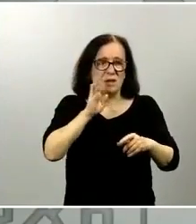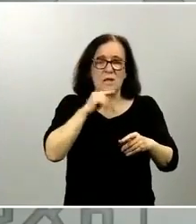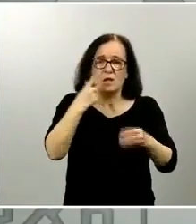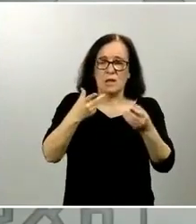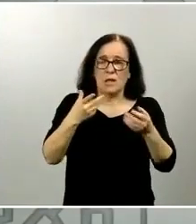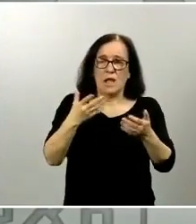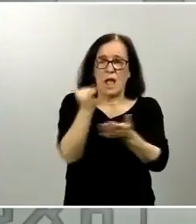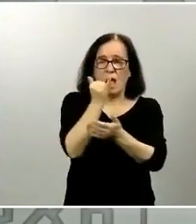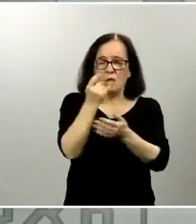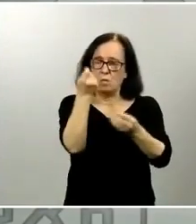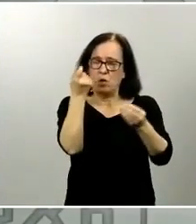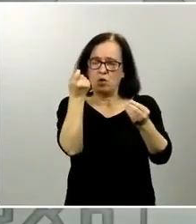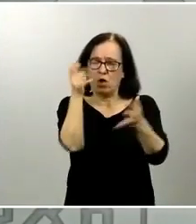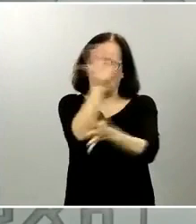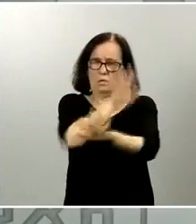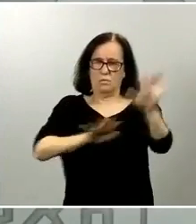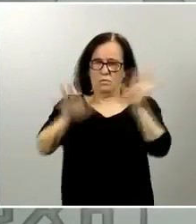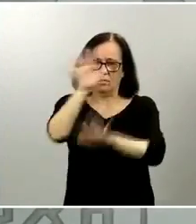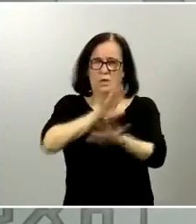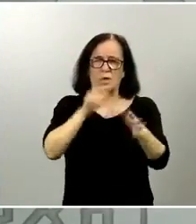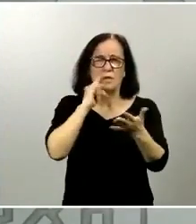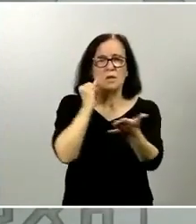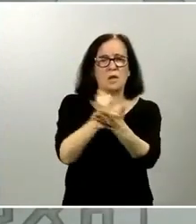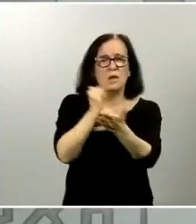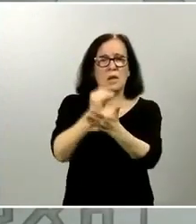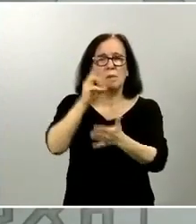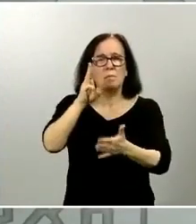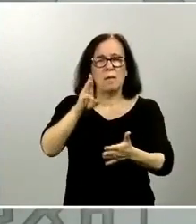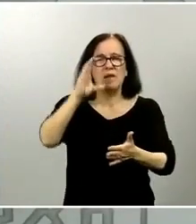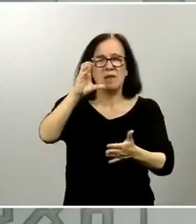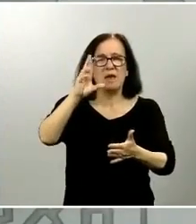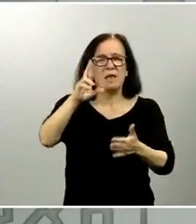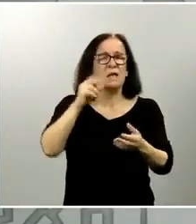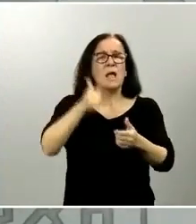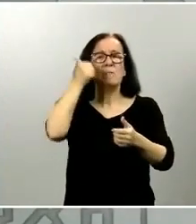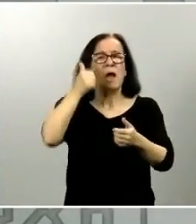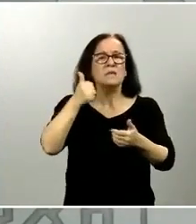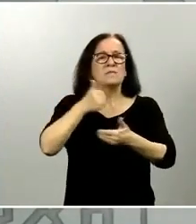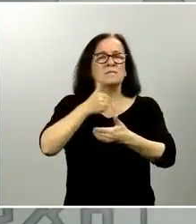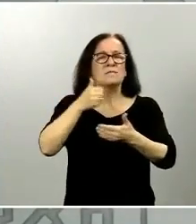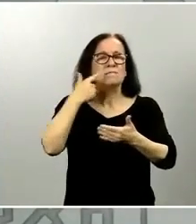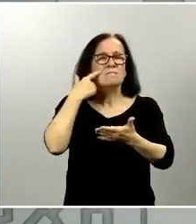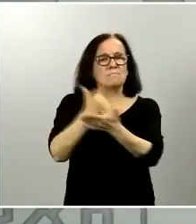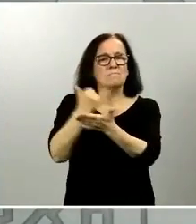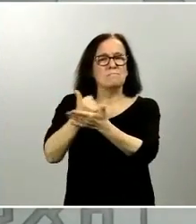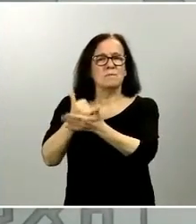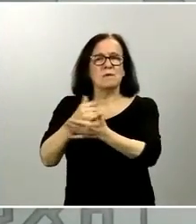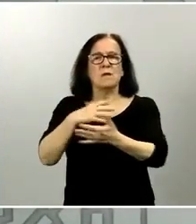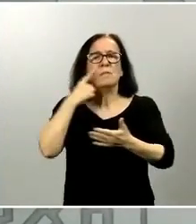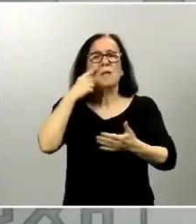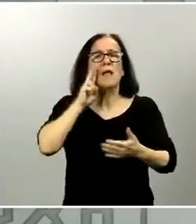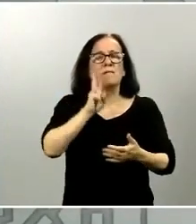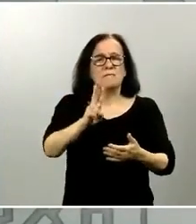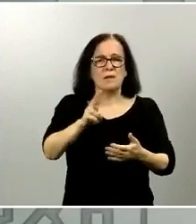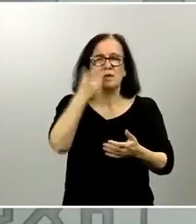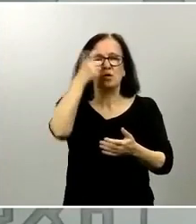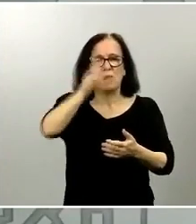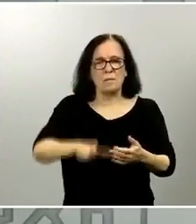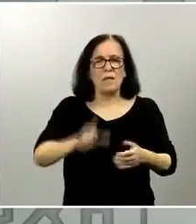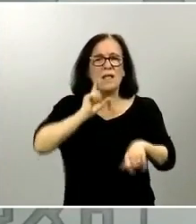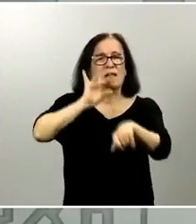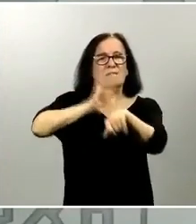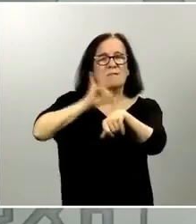también haya un poco de lío la prueba de PCR sigue siendo la prueba más fiable para ver que una persona está enferma